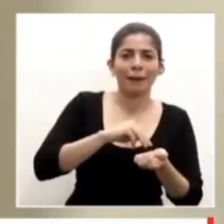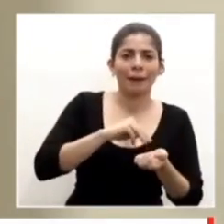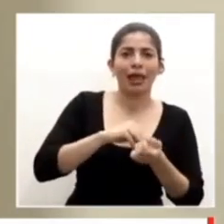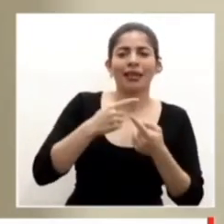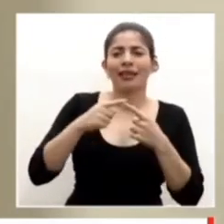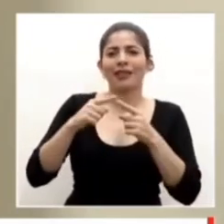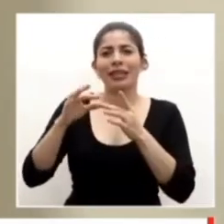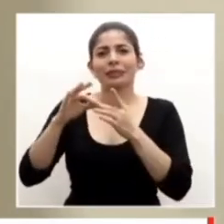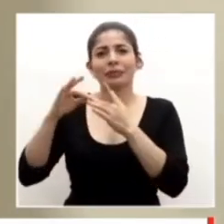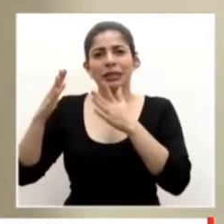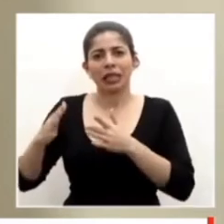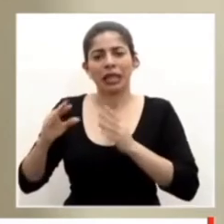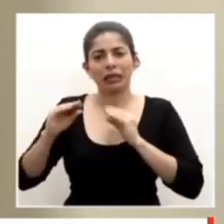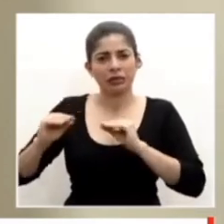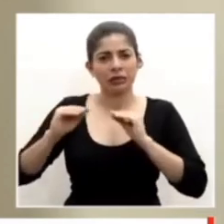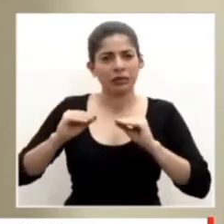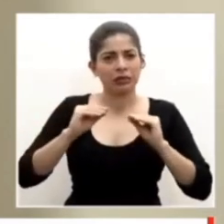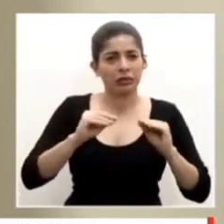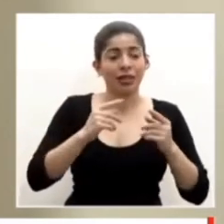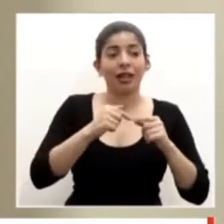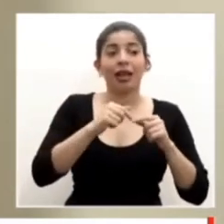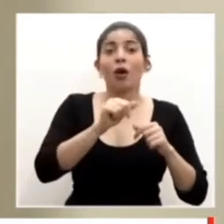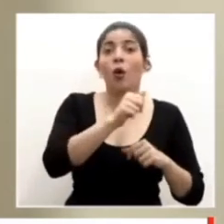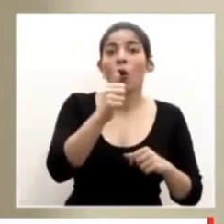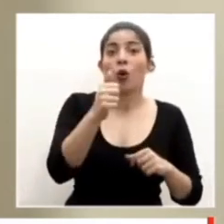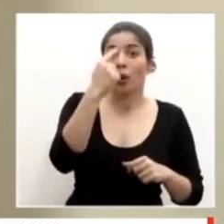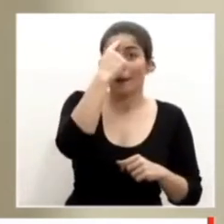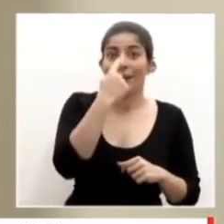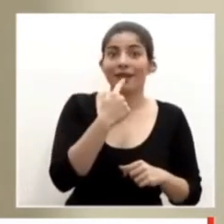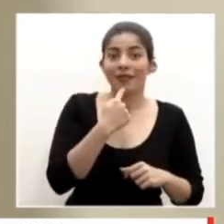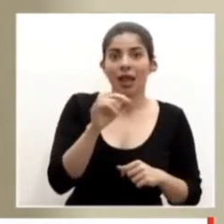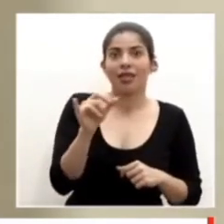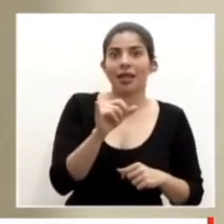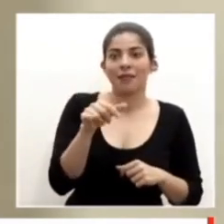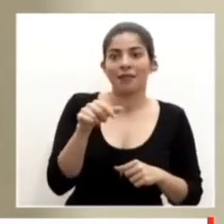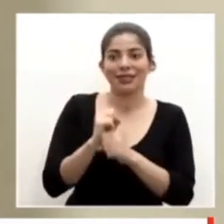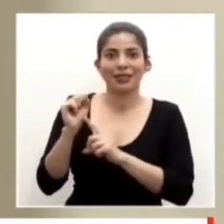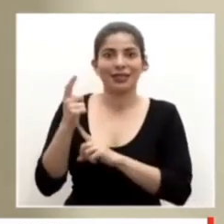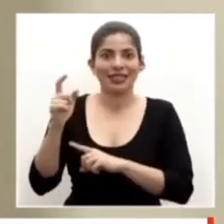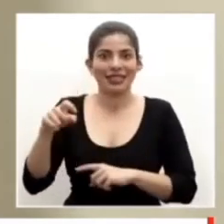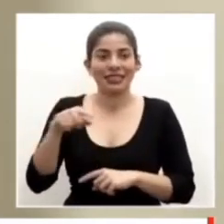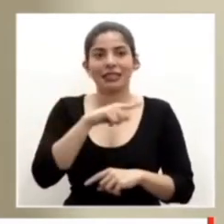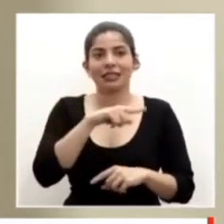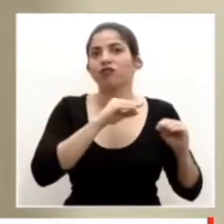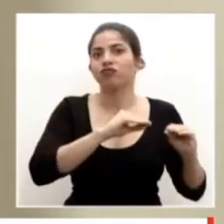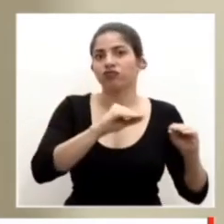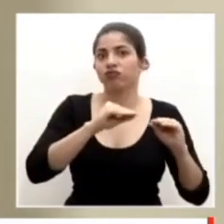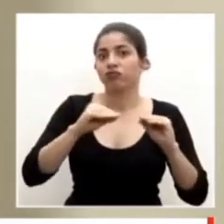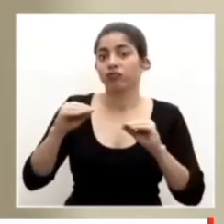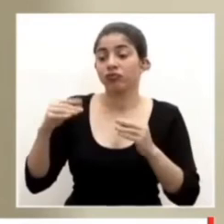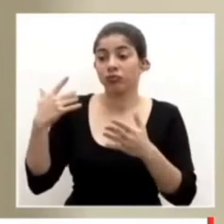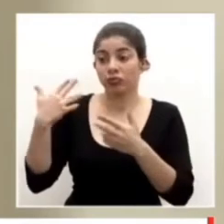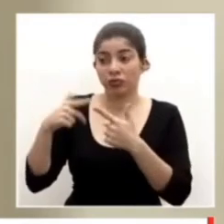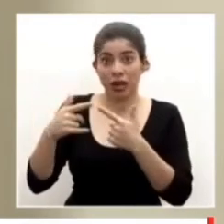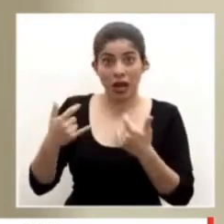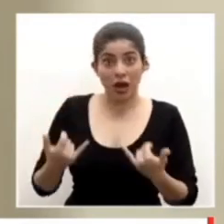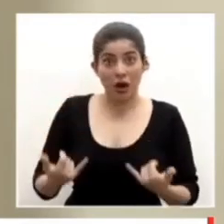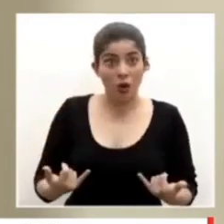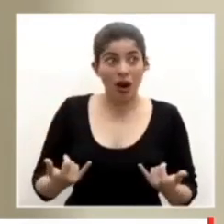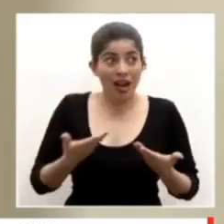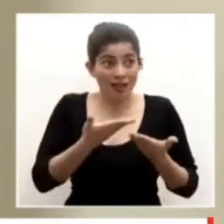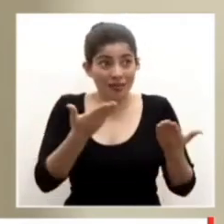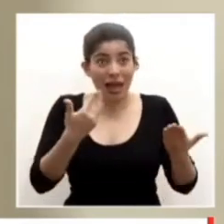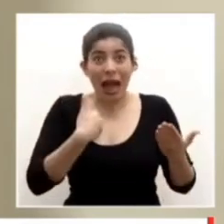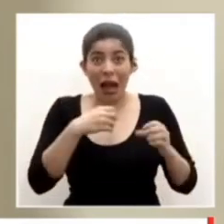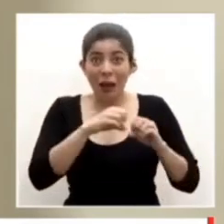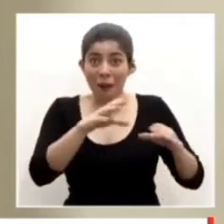especialistas, y de otros perfiles que requiere la seguridad social. Y aún hoy, en medio de una